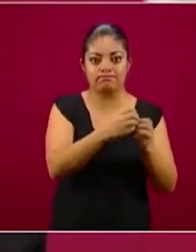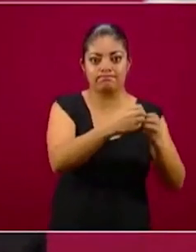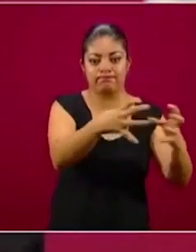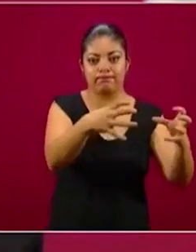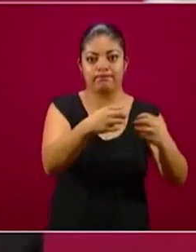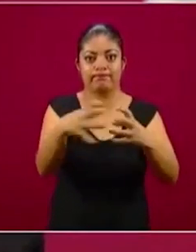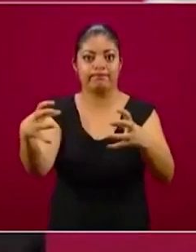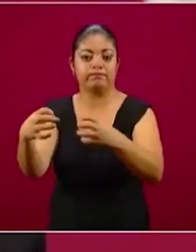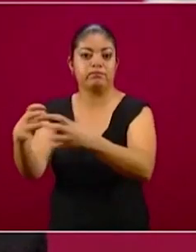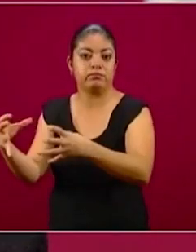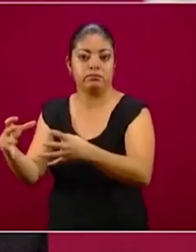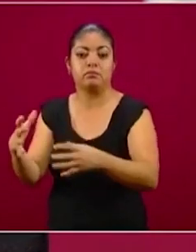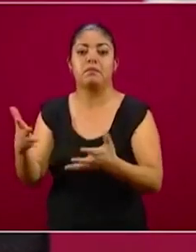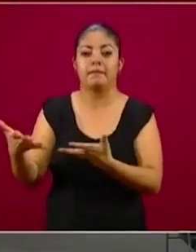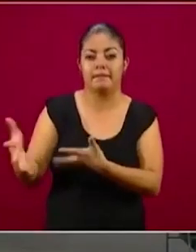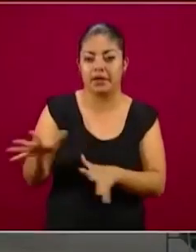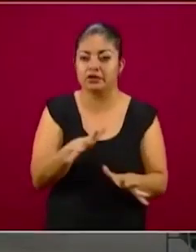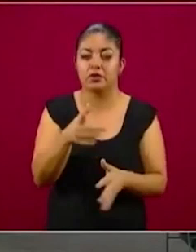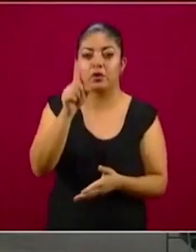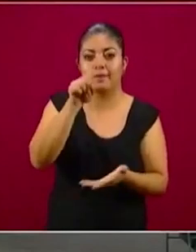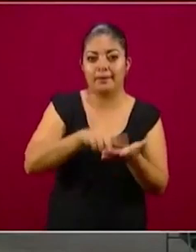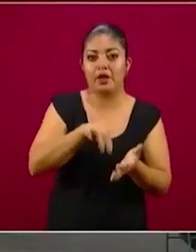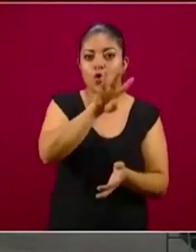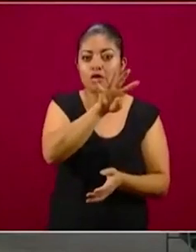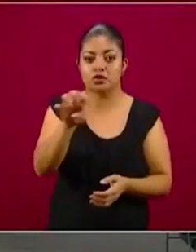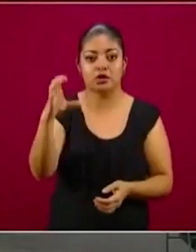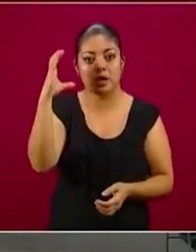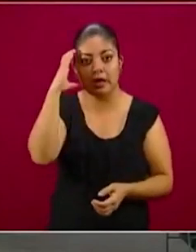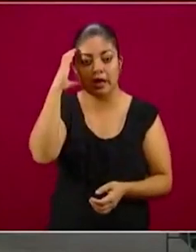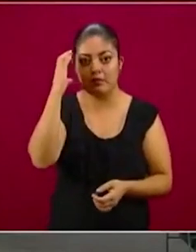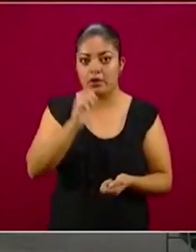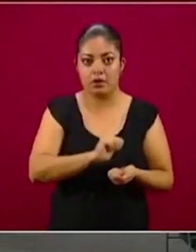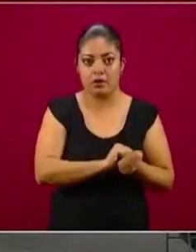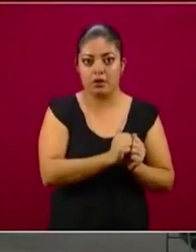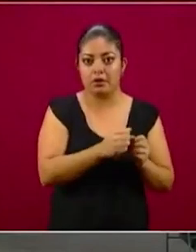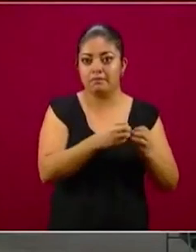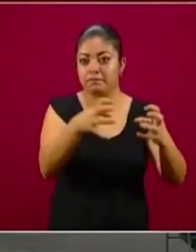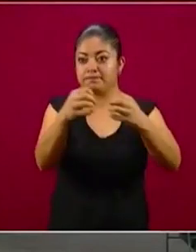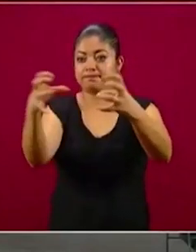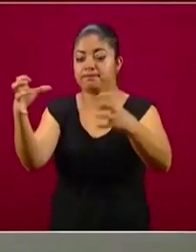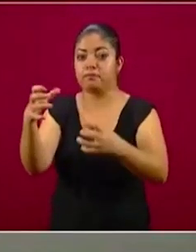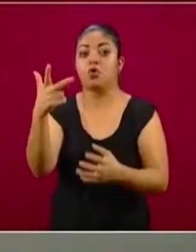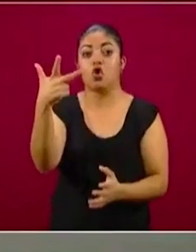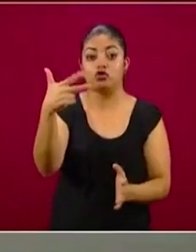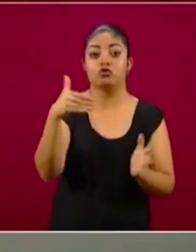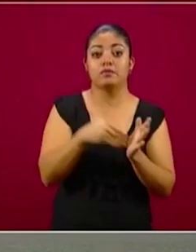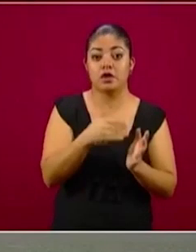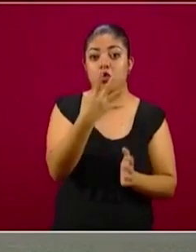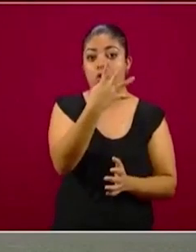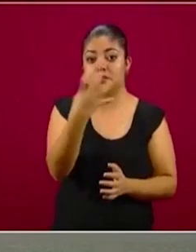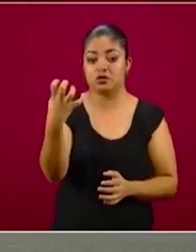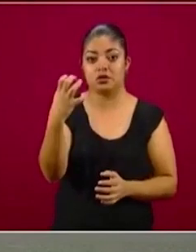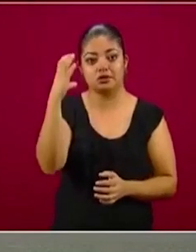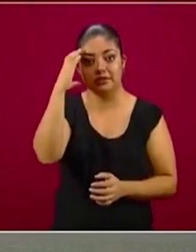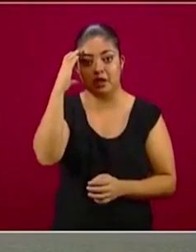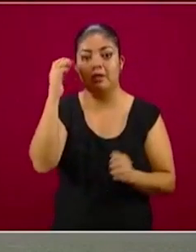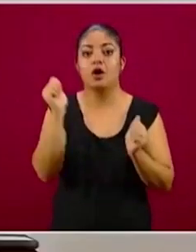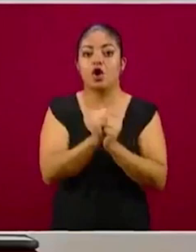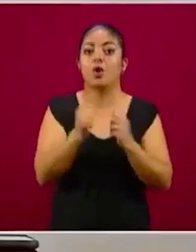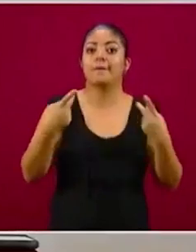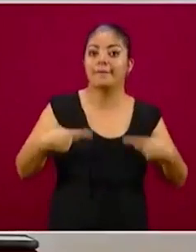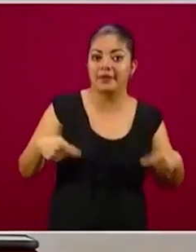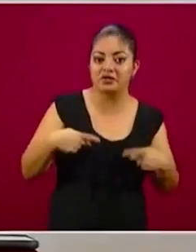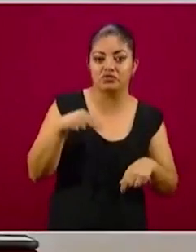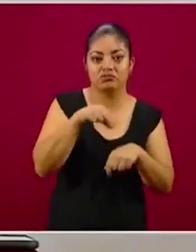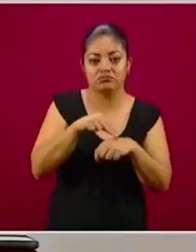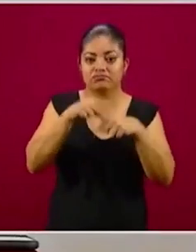dicho los números, de cerca de 1.400 camas a 8.500 camas, con equipamiento, con personal, con